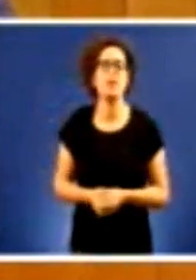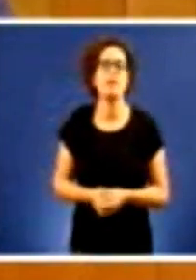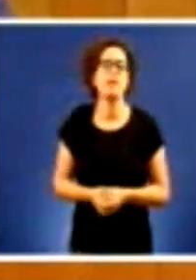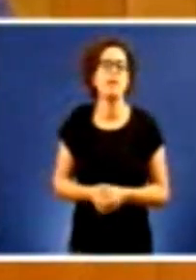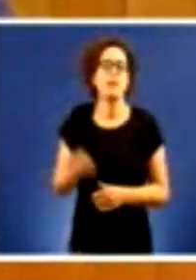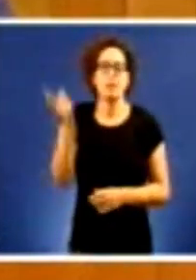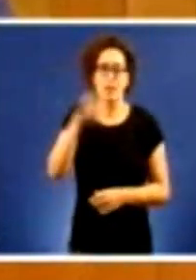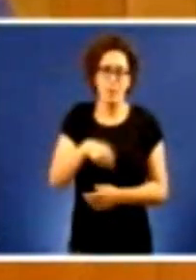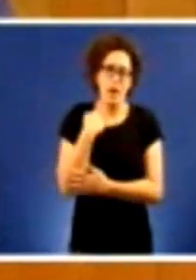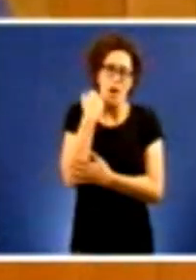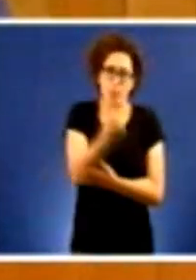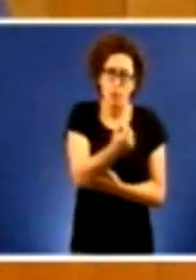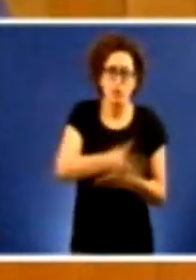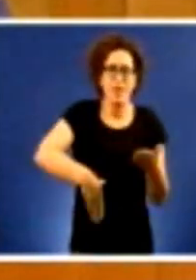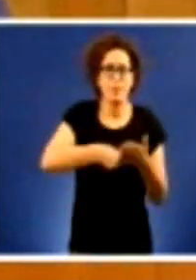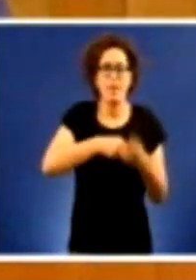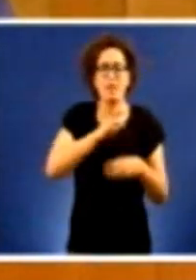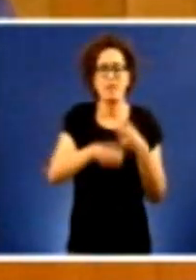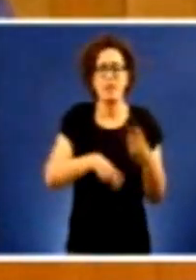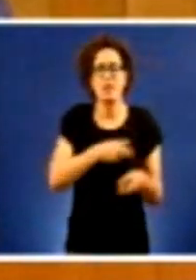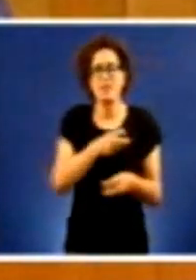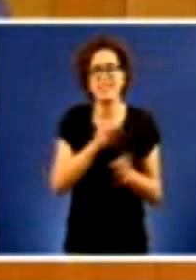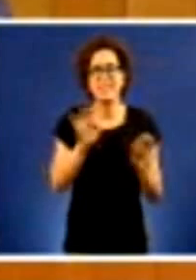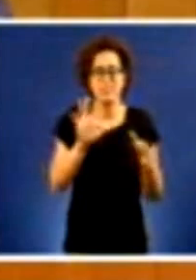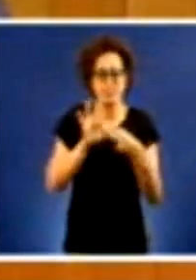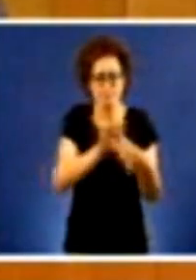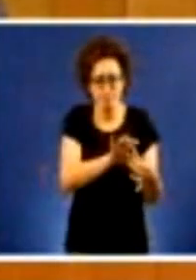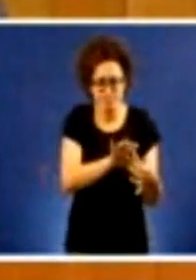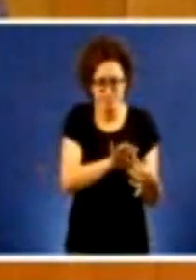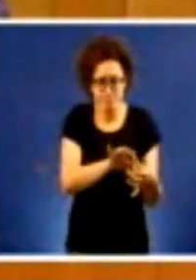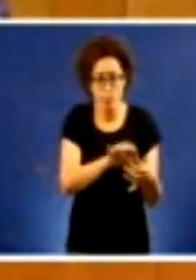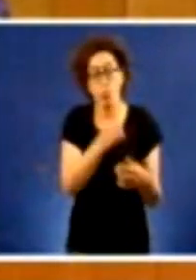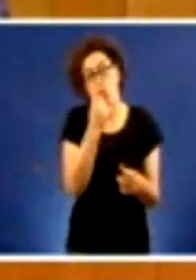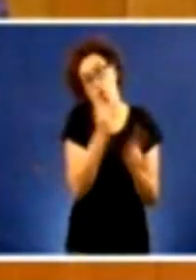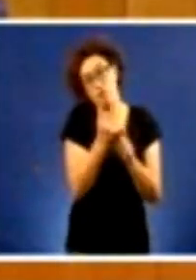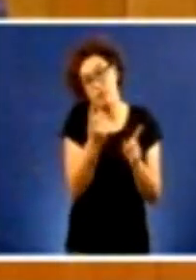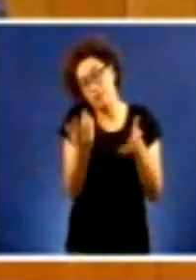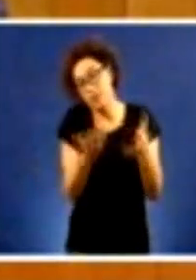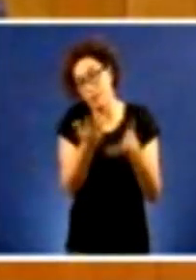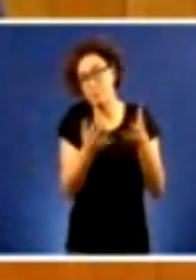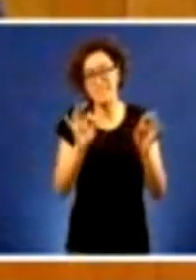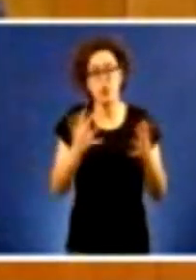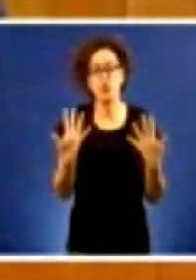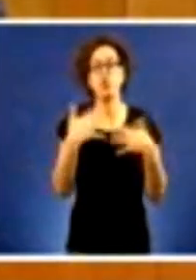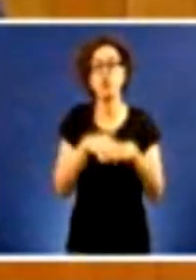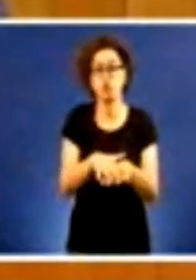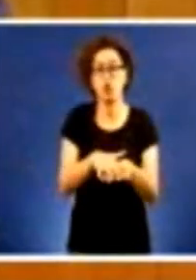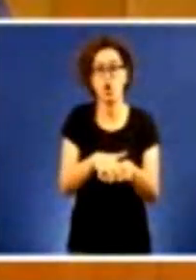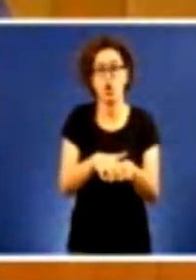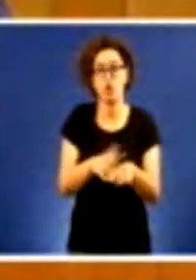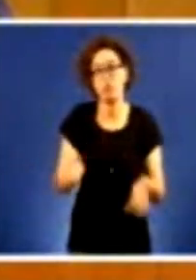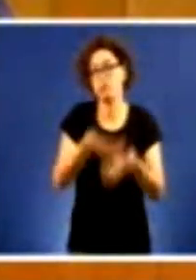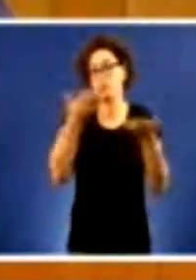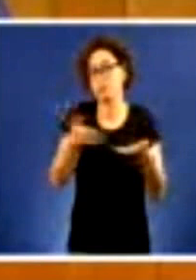os emendas que van en contra unha de esa fusión sin máis dos